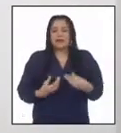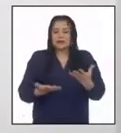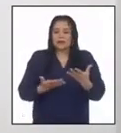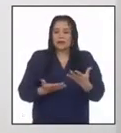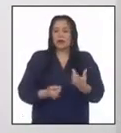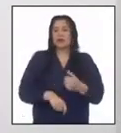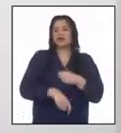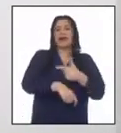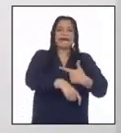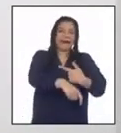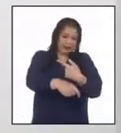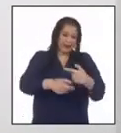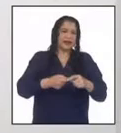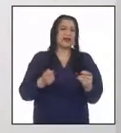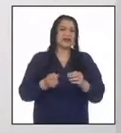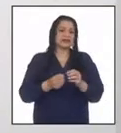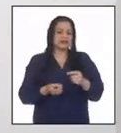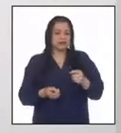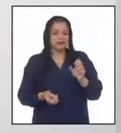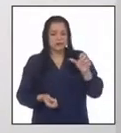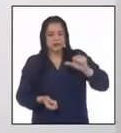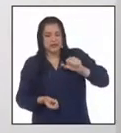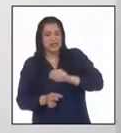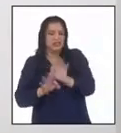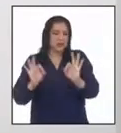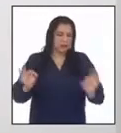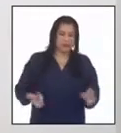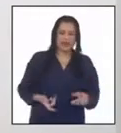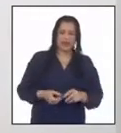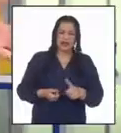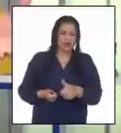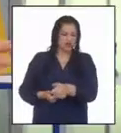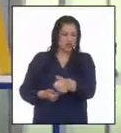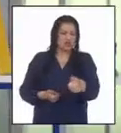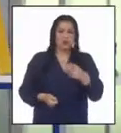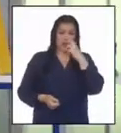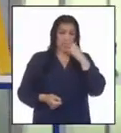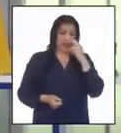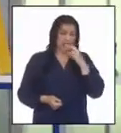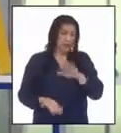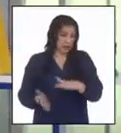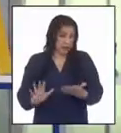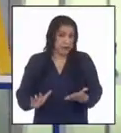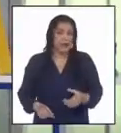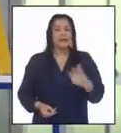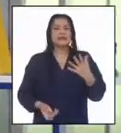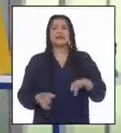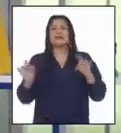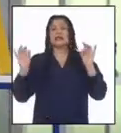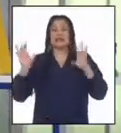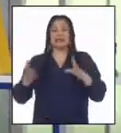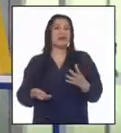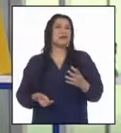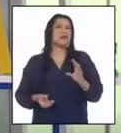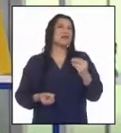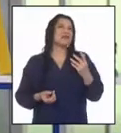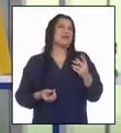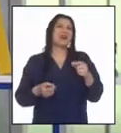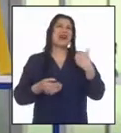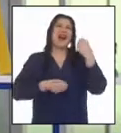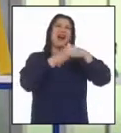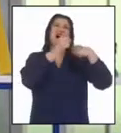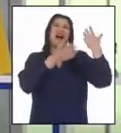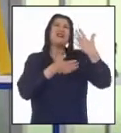con sueros, jeringas, desinfectantes y venenos para las ratas. ¡Qué terrible! Sobre todo porque la realidad no ha cambiado demasiado.